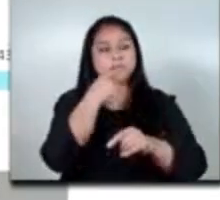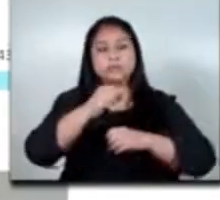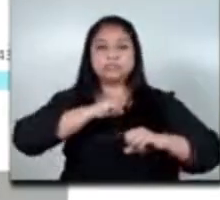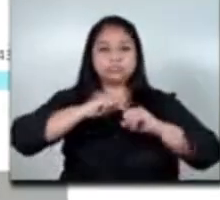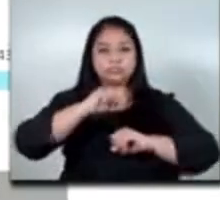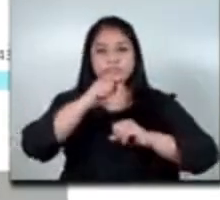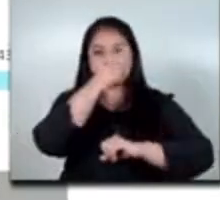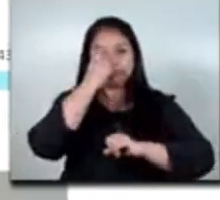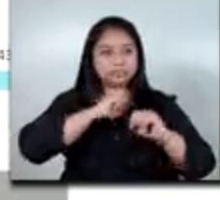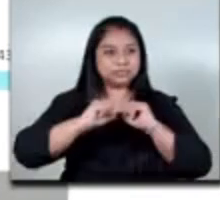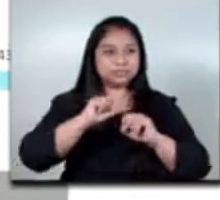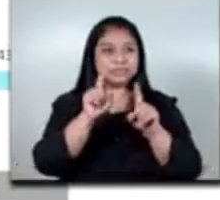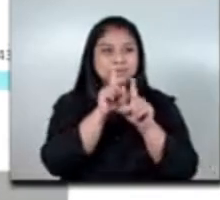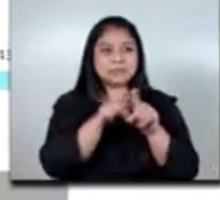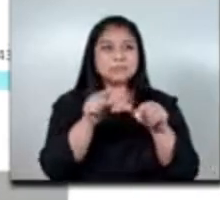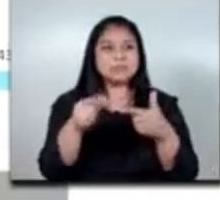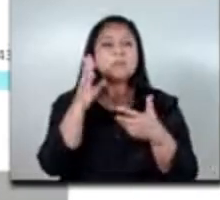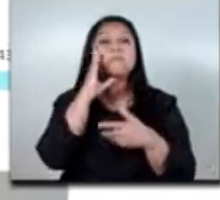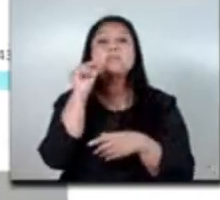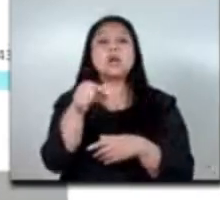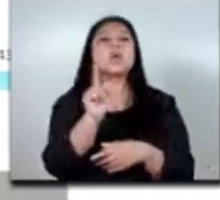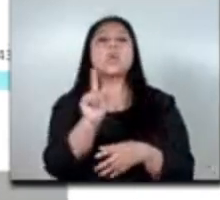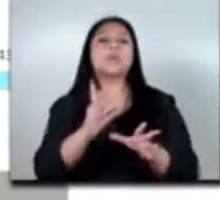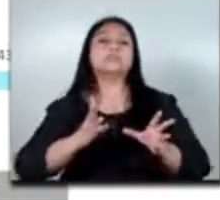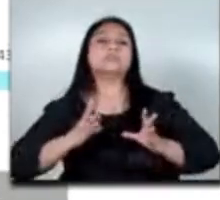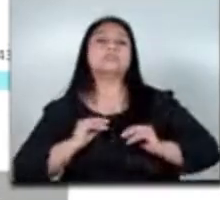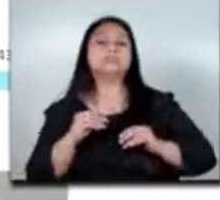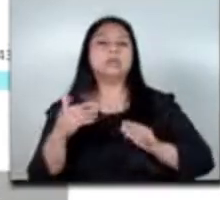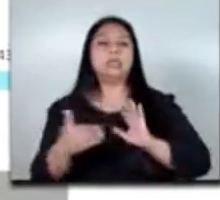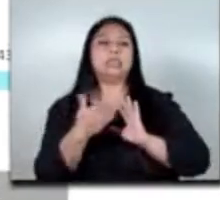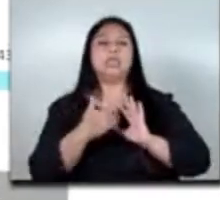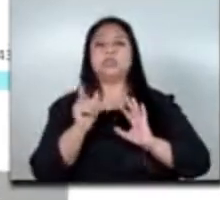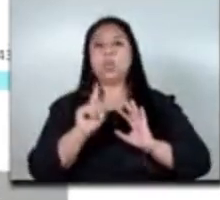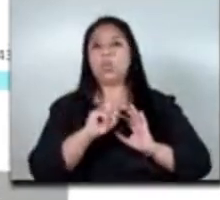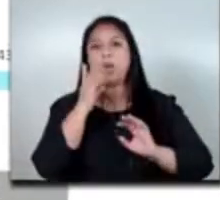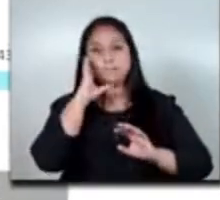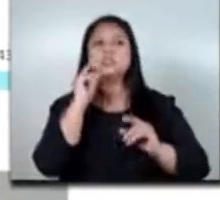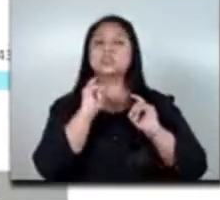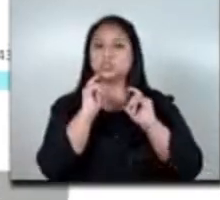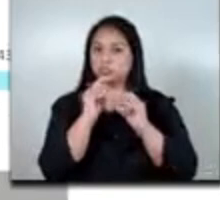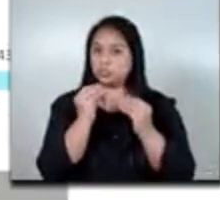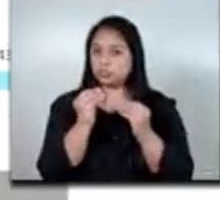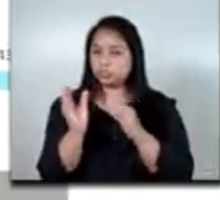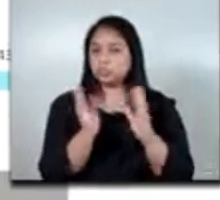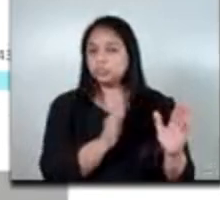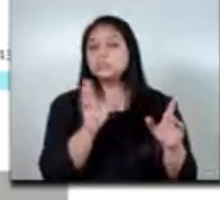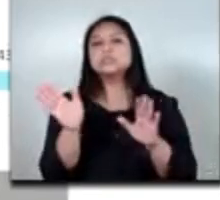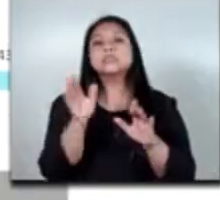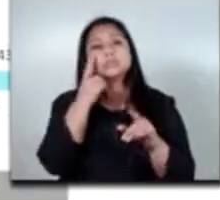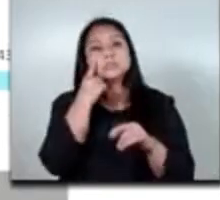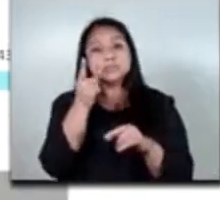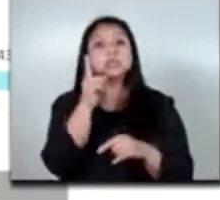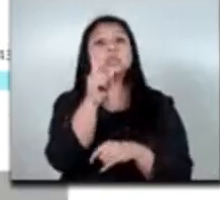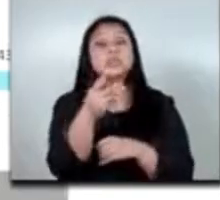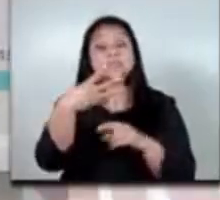porque no vamos a permitir que esto de alguna forma pueda sufrir un desprestigio porque se ha tratado de cuidarlo mucho y como ven sólo vamos el